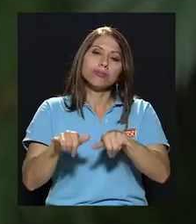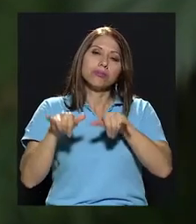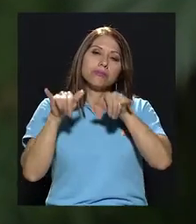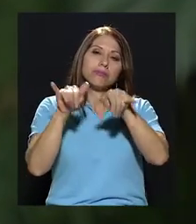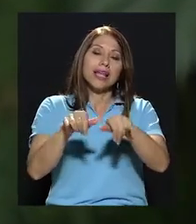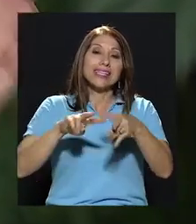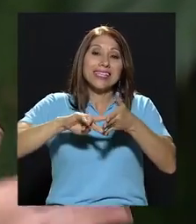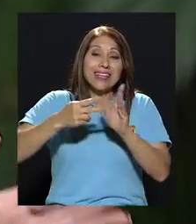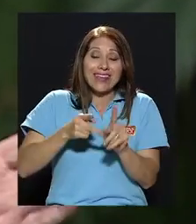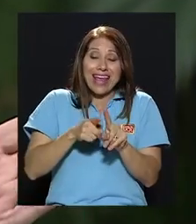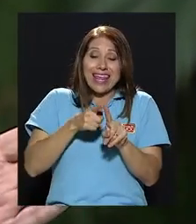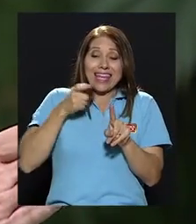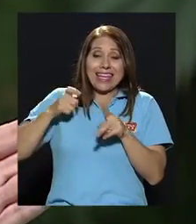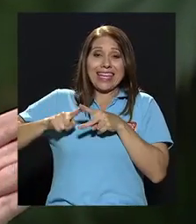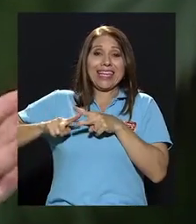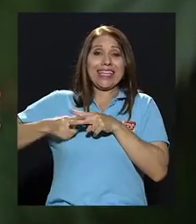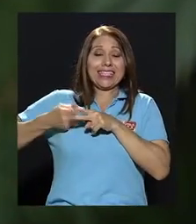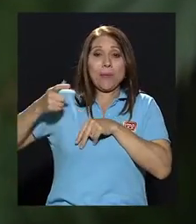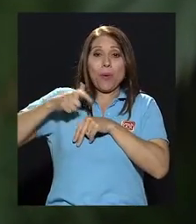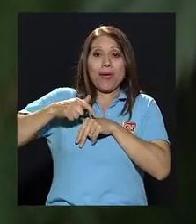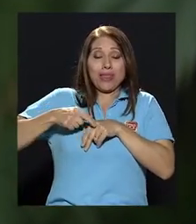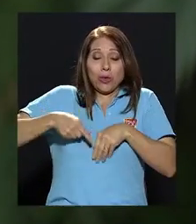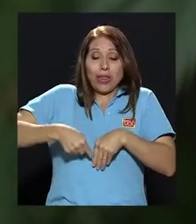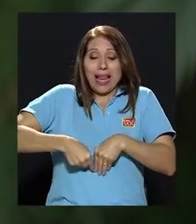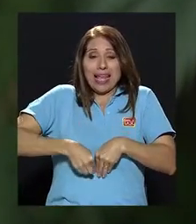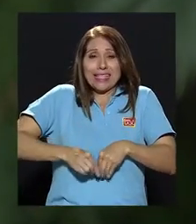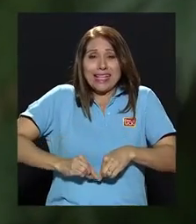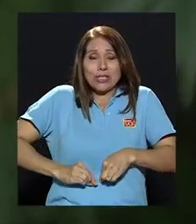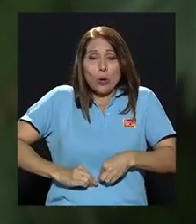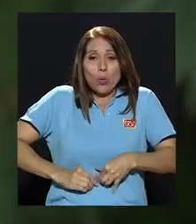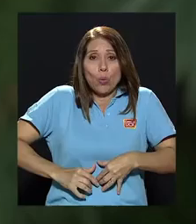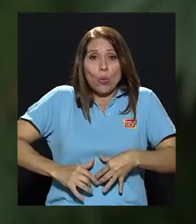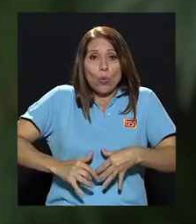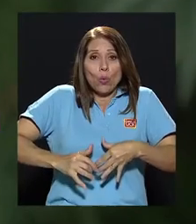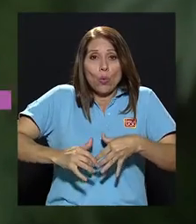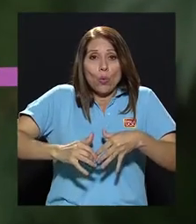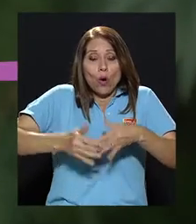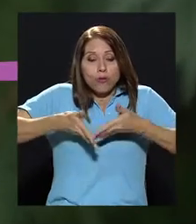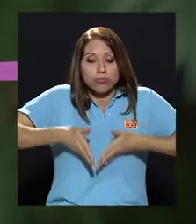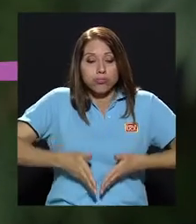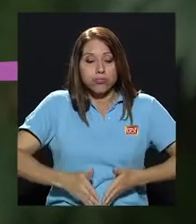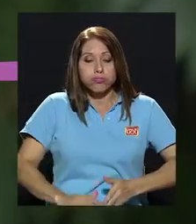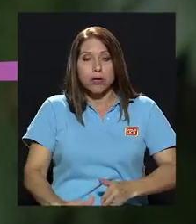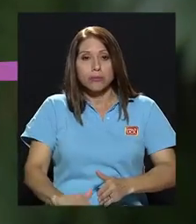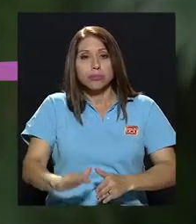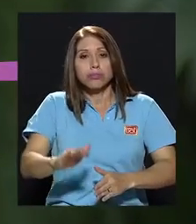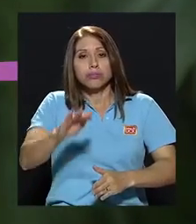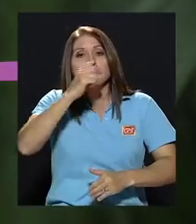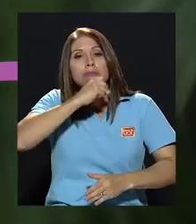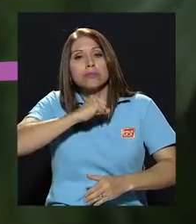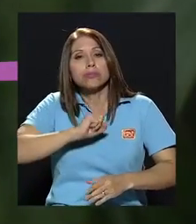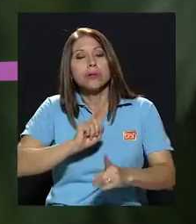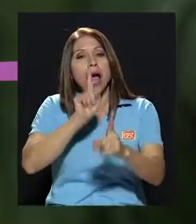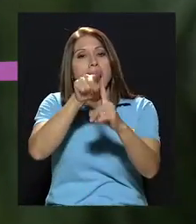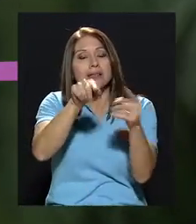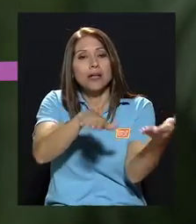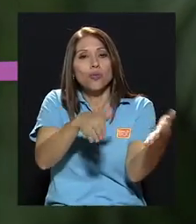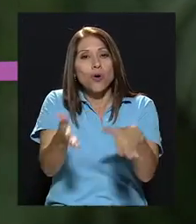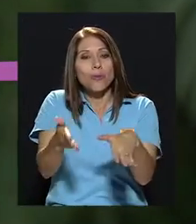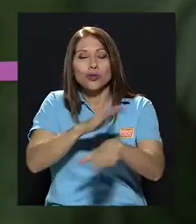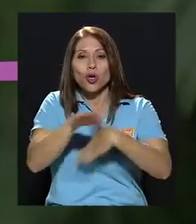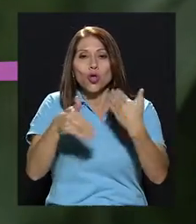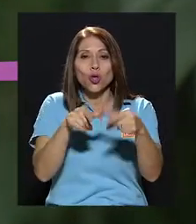es decir, inicia desde el momento de la gestación y terminará hasta que nos muramos. En todo momento, en todo